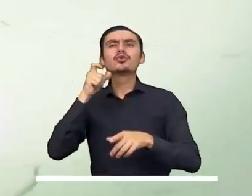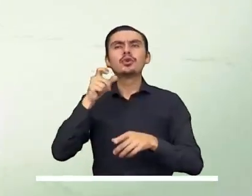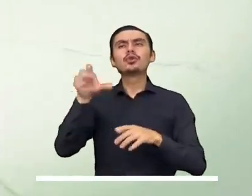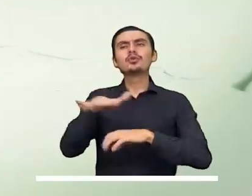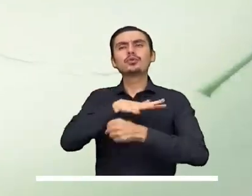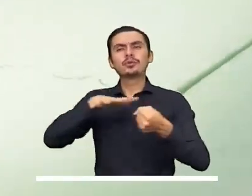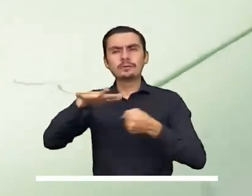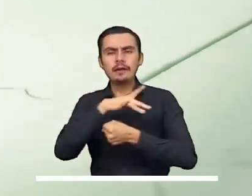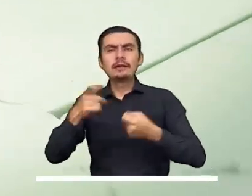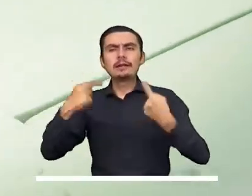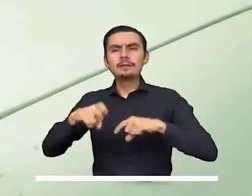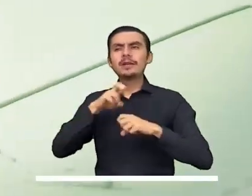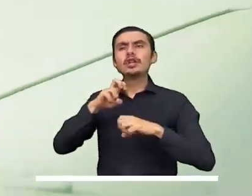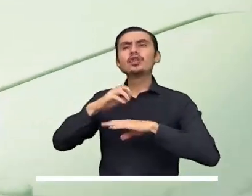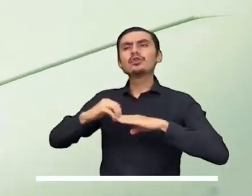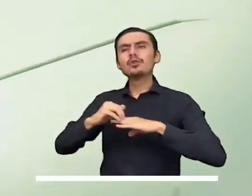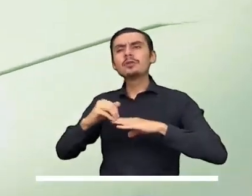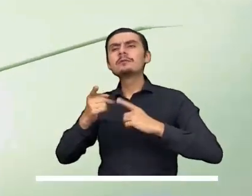Tolima y Boyacá.